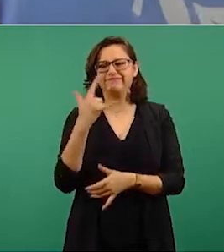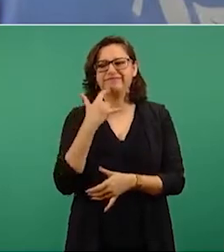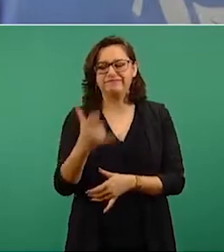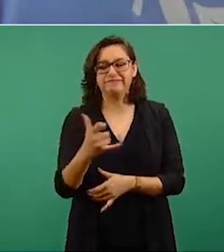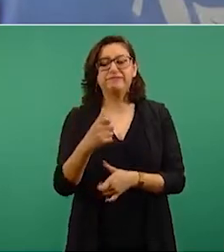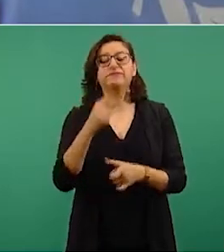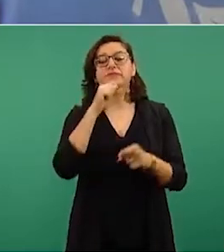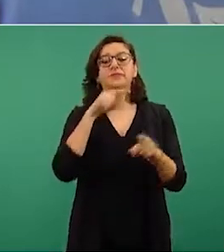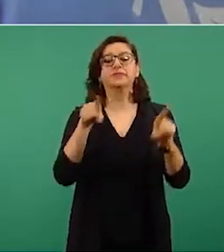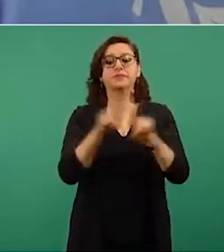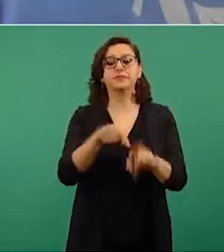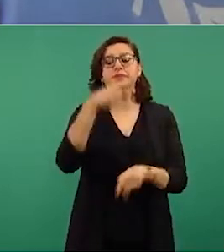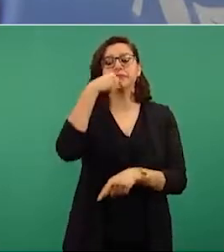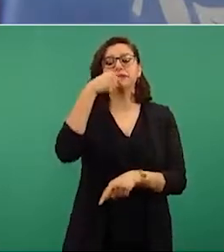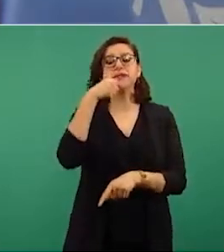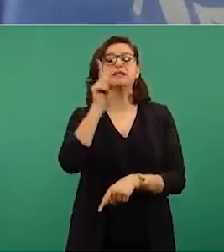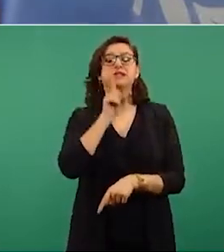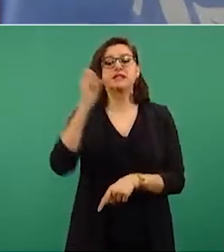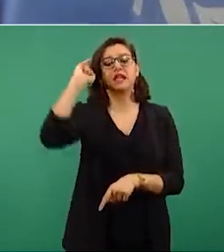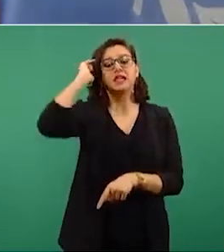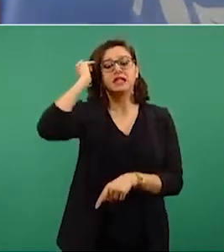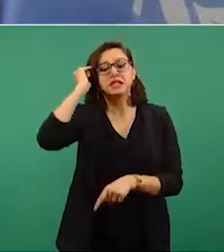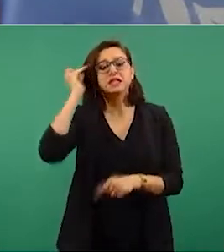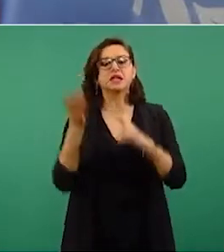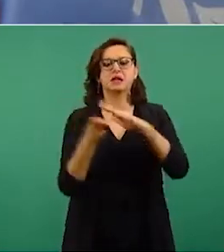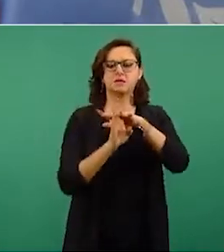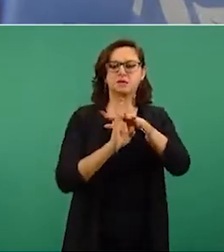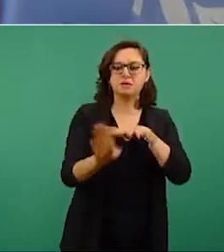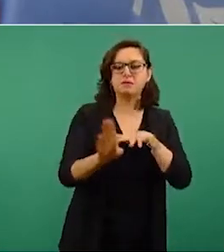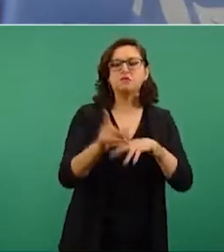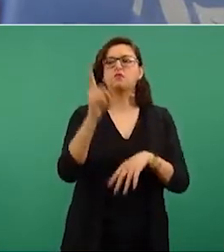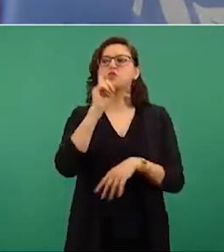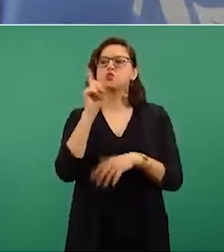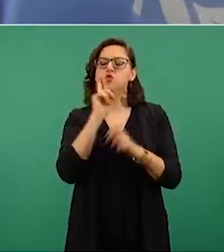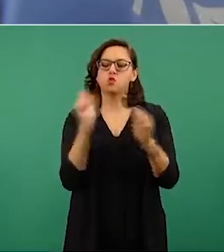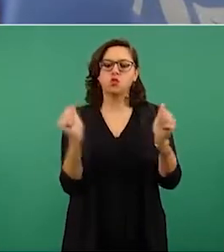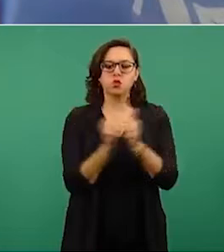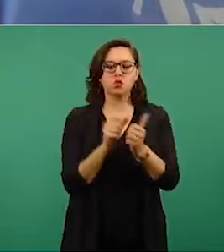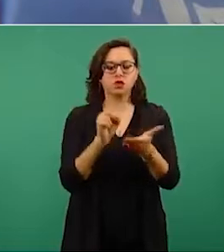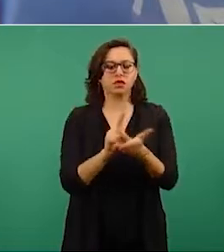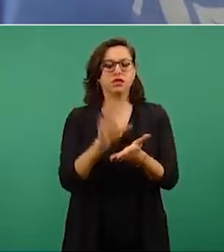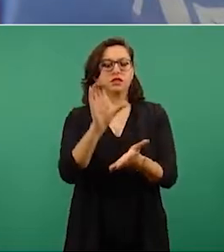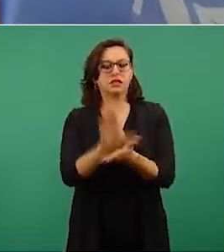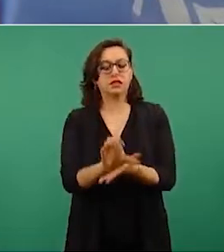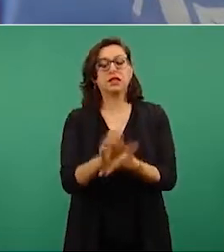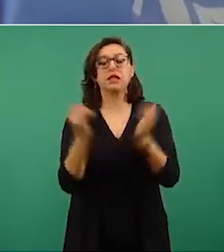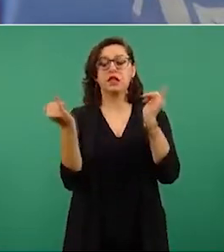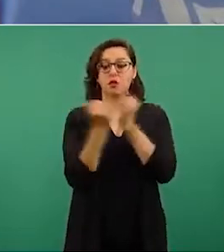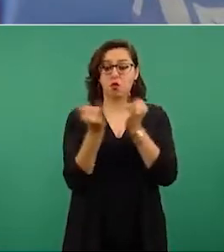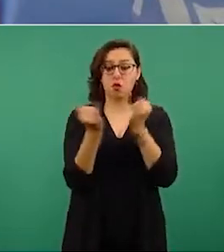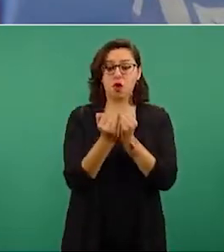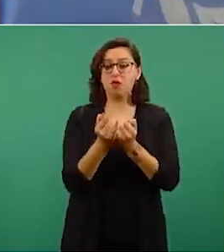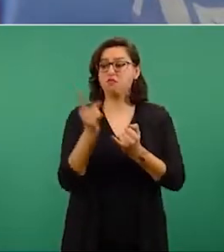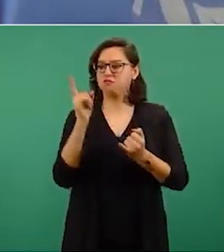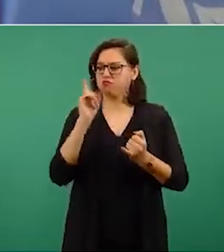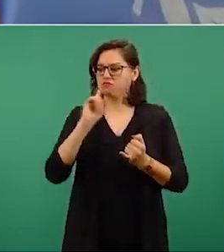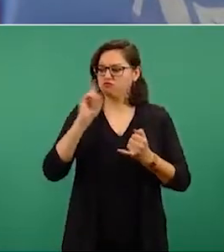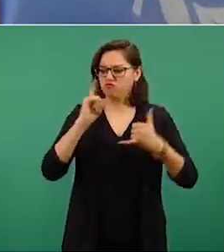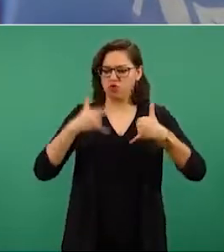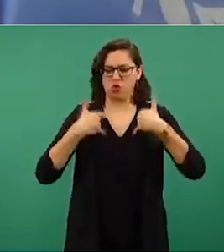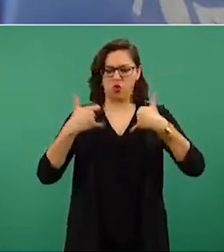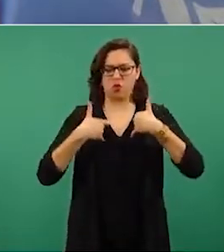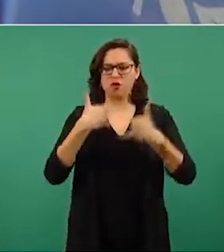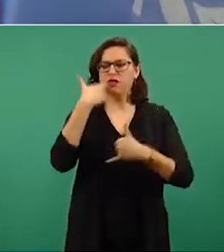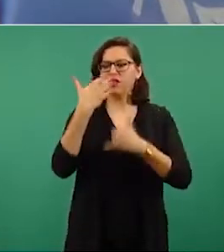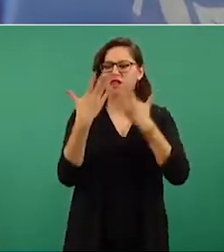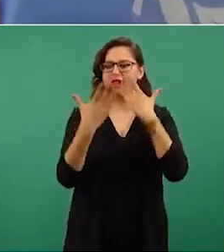niñas indígenas y las refugiadas, por las mujeres que viven con discapacidad y por las jóvenes que desean acceder a una carrera en el ámbito